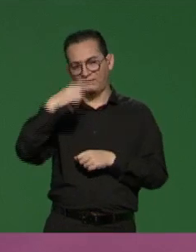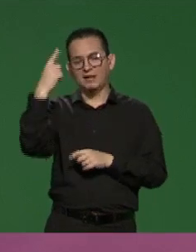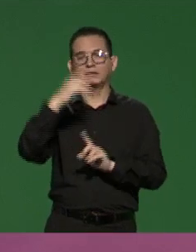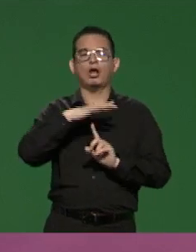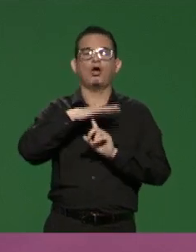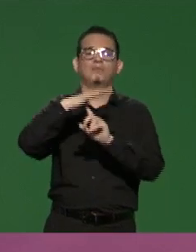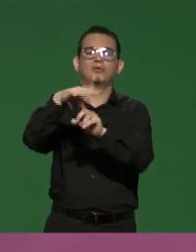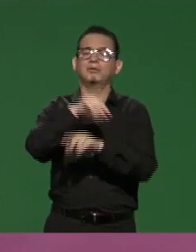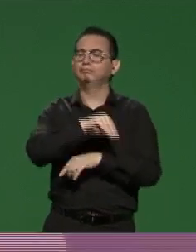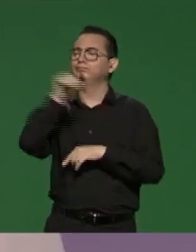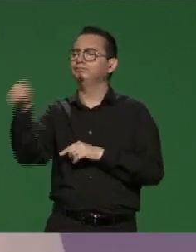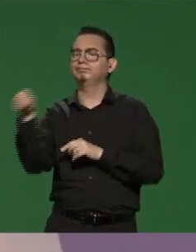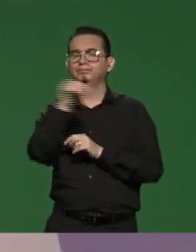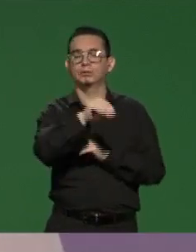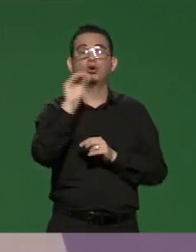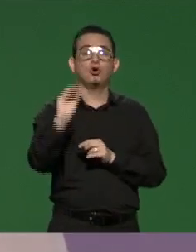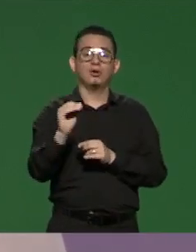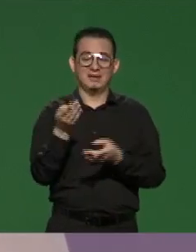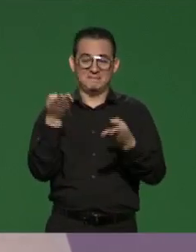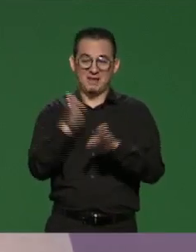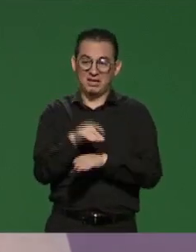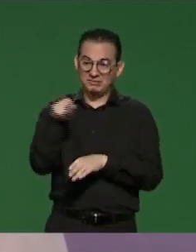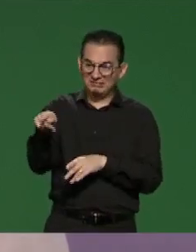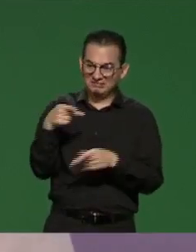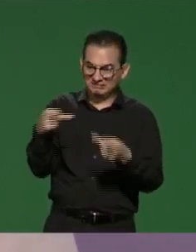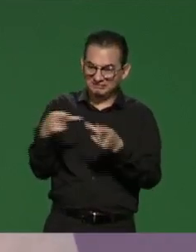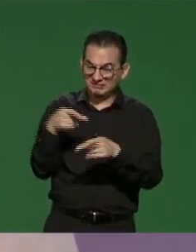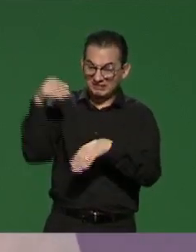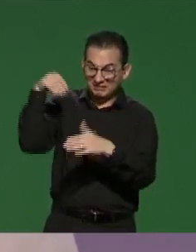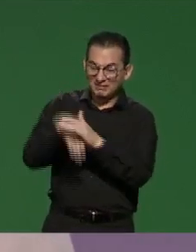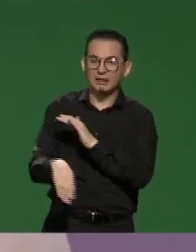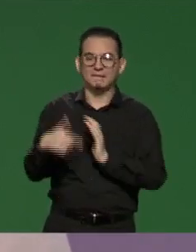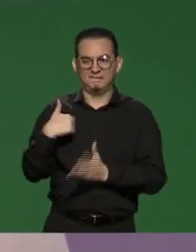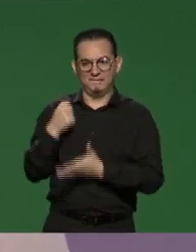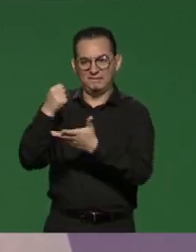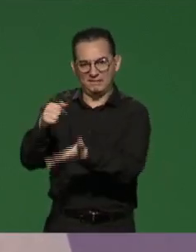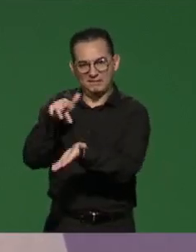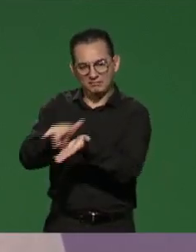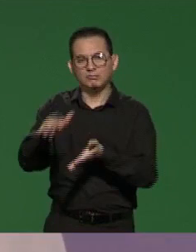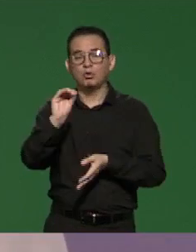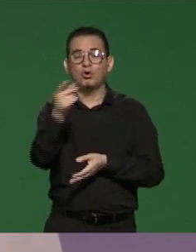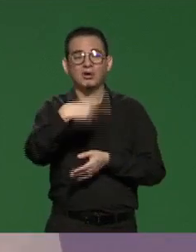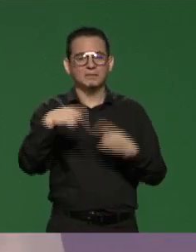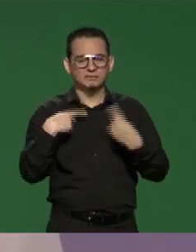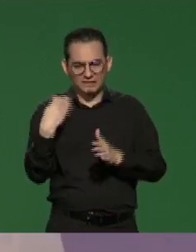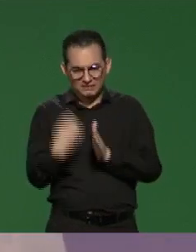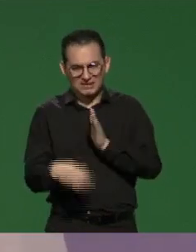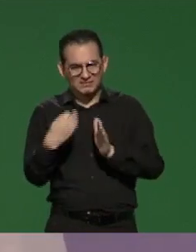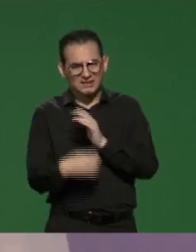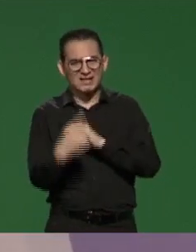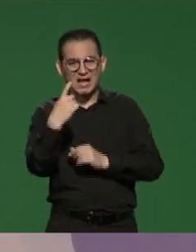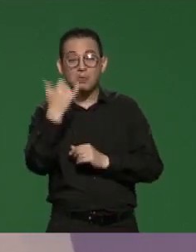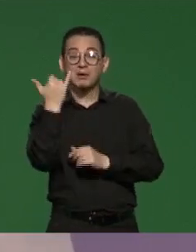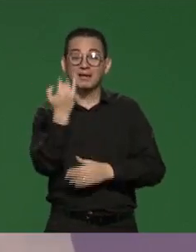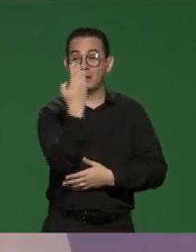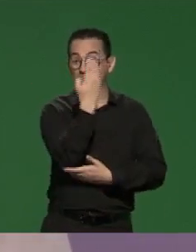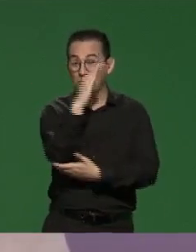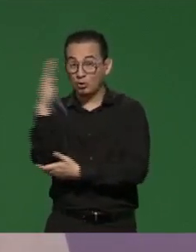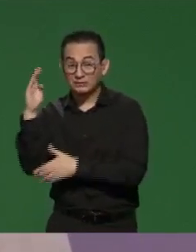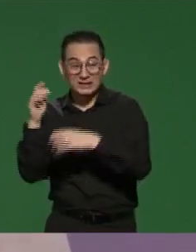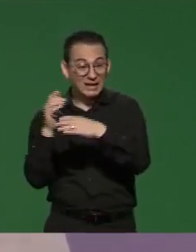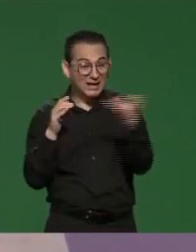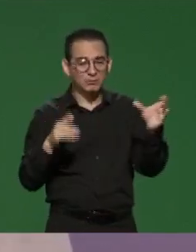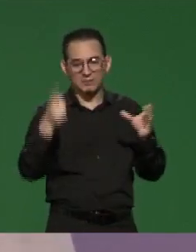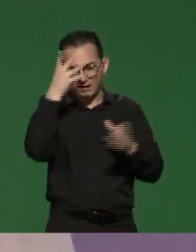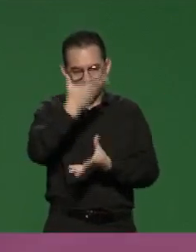o los que invierten en bancos en quiebra. Los que nos están dejando sin agua y los que hicieron del bosque y del campo un